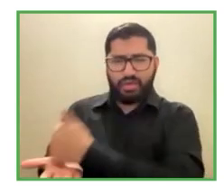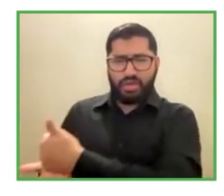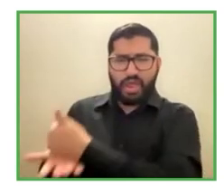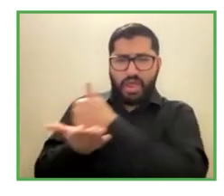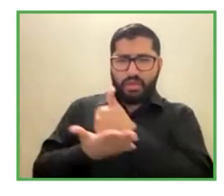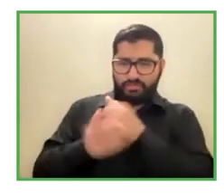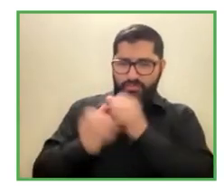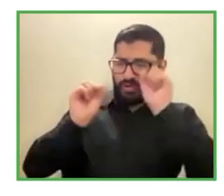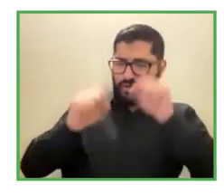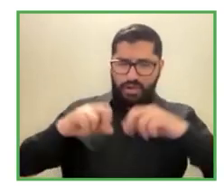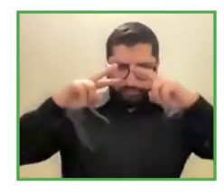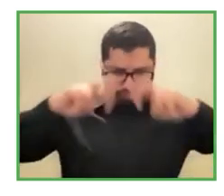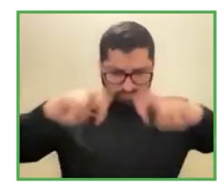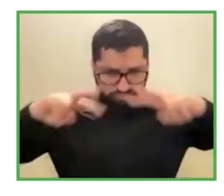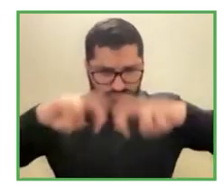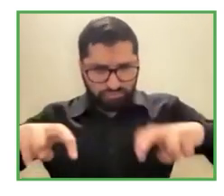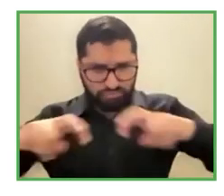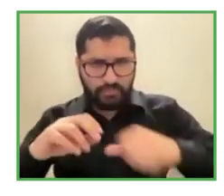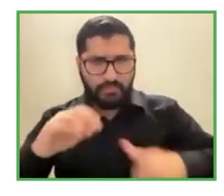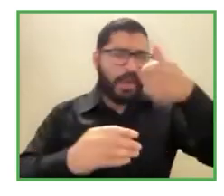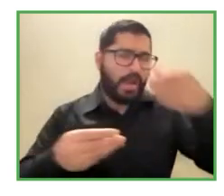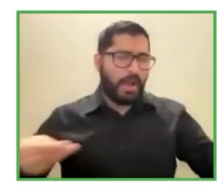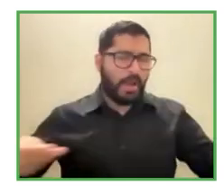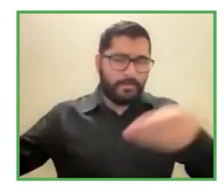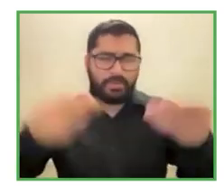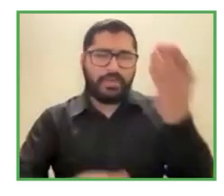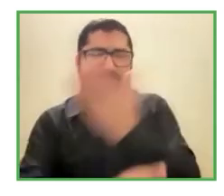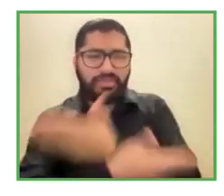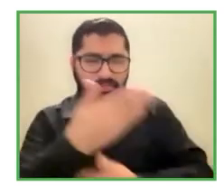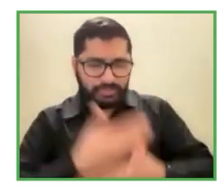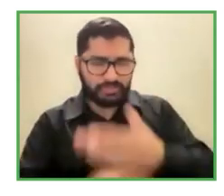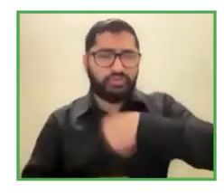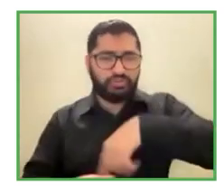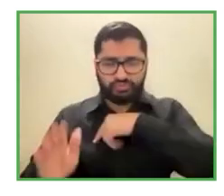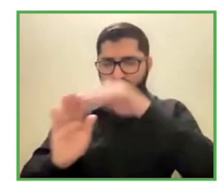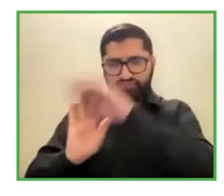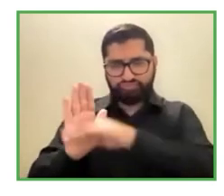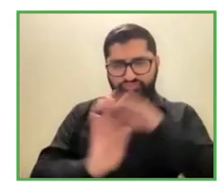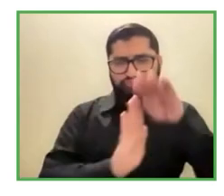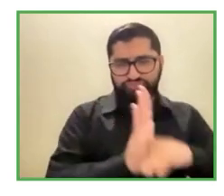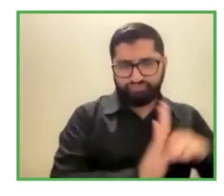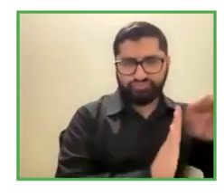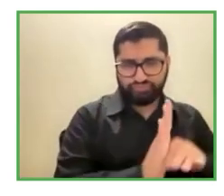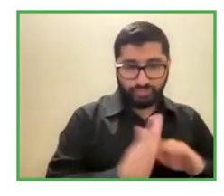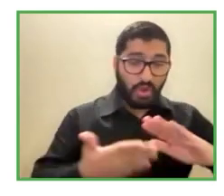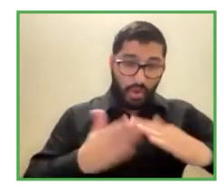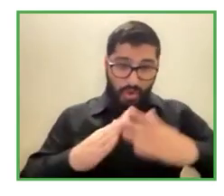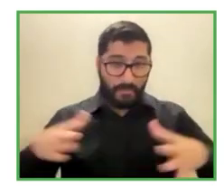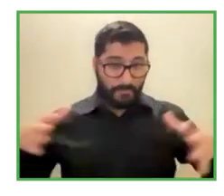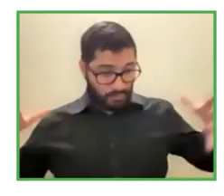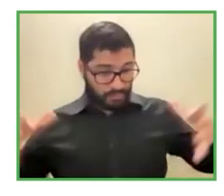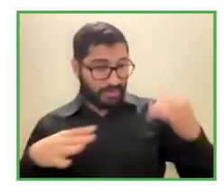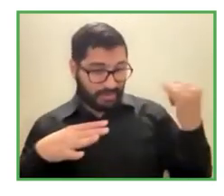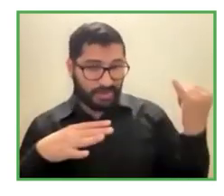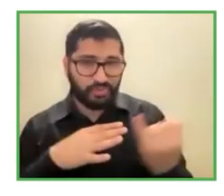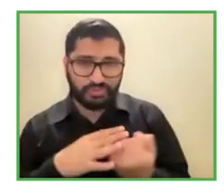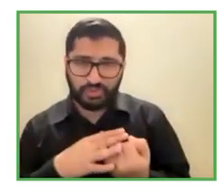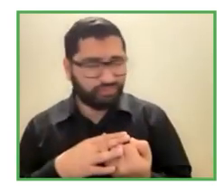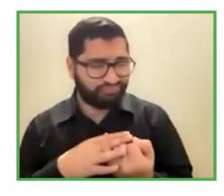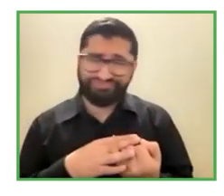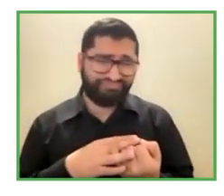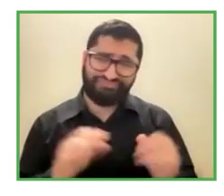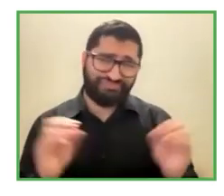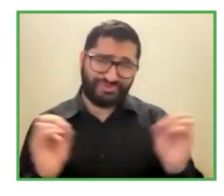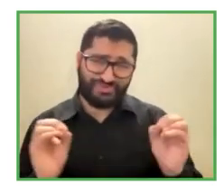nuestra sociedad no es inclusiva eso tengámoslo claro digamos o sea podemos hablar de los temores podemos hablar de los